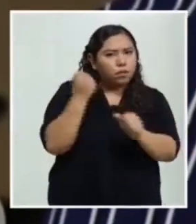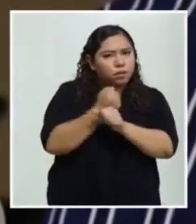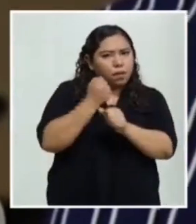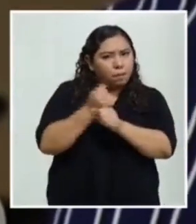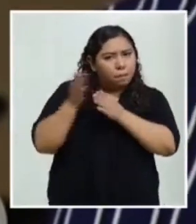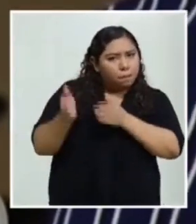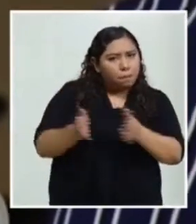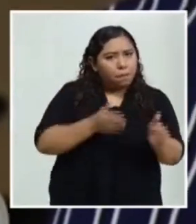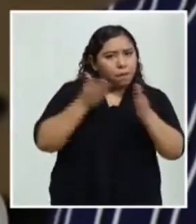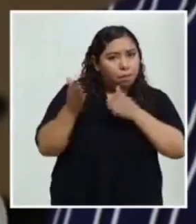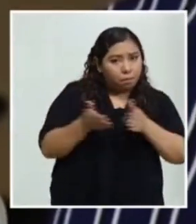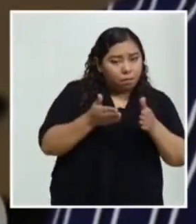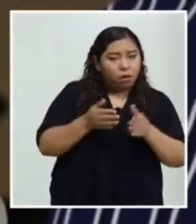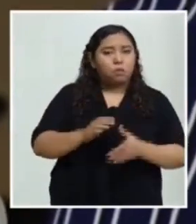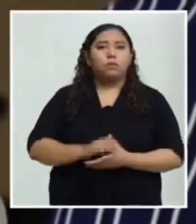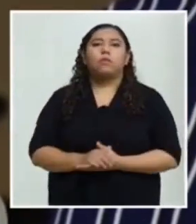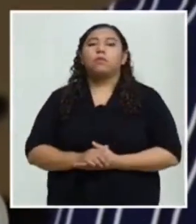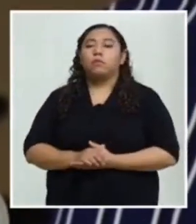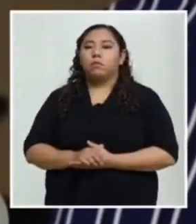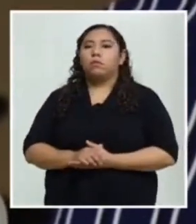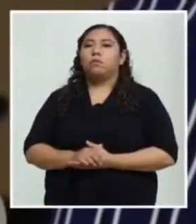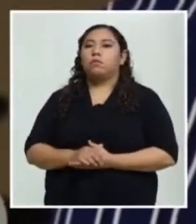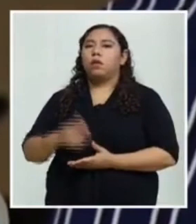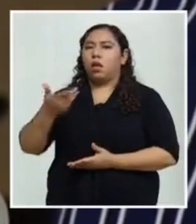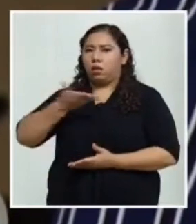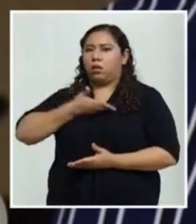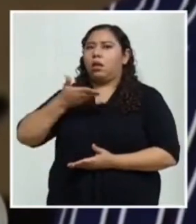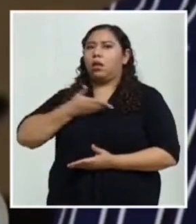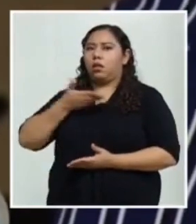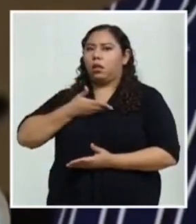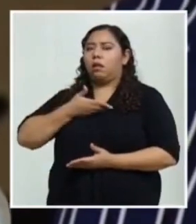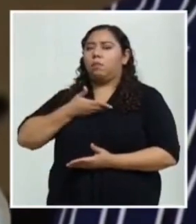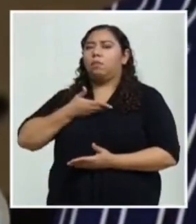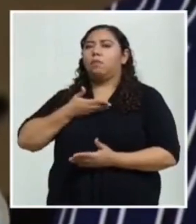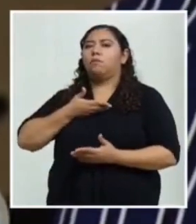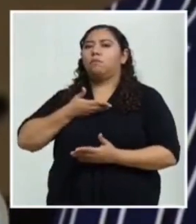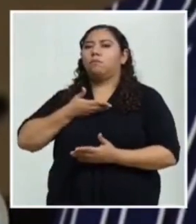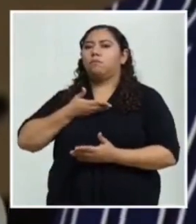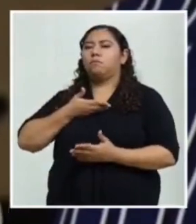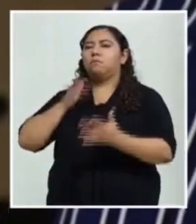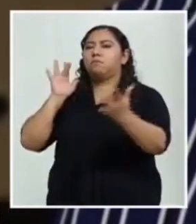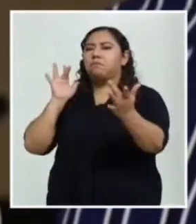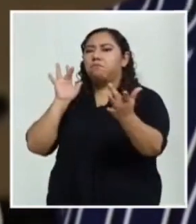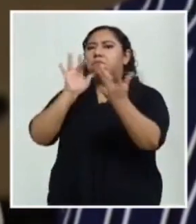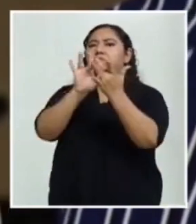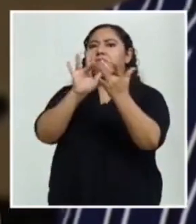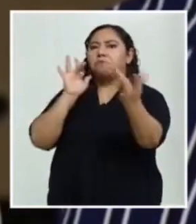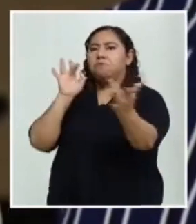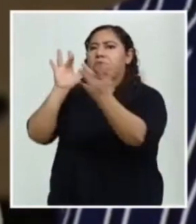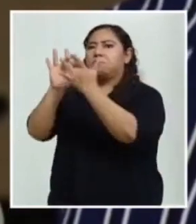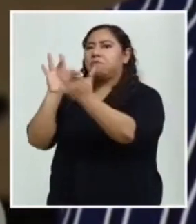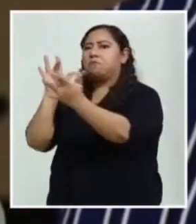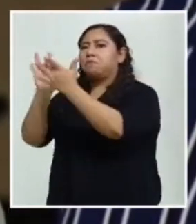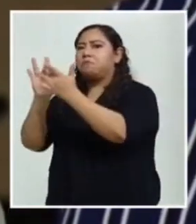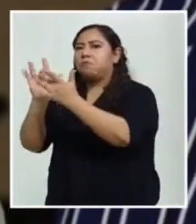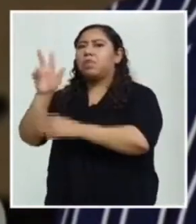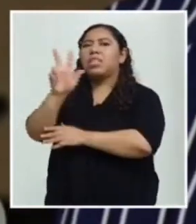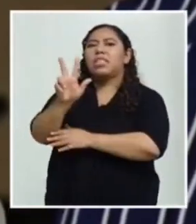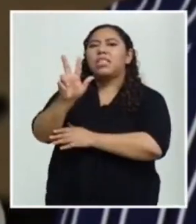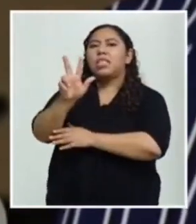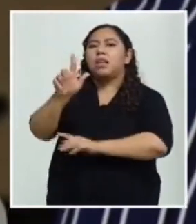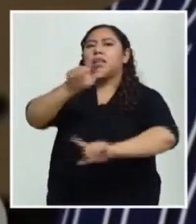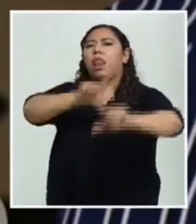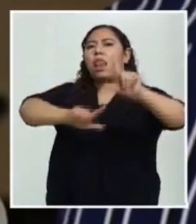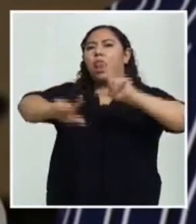farmacéuticas, en este caso tenemos contacto con tres de ellas, del cual voy a abstenerme a dar más información por los